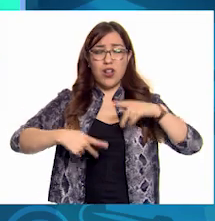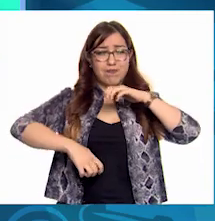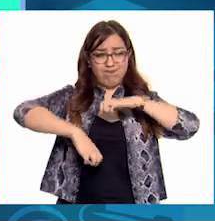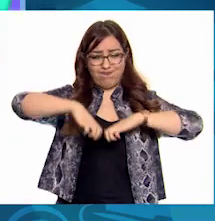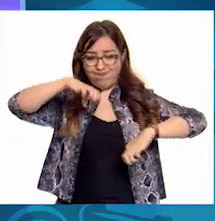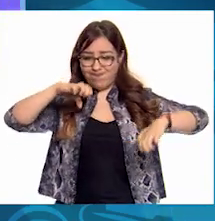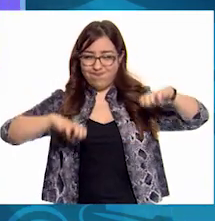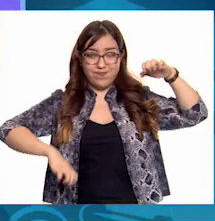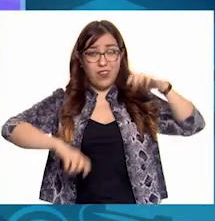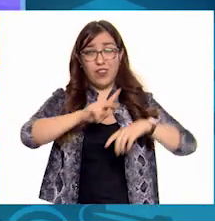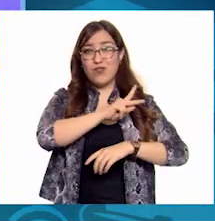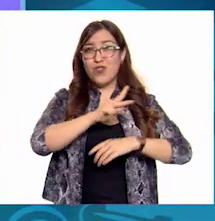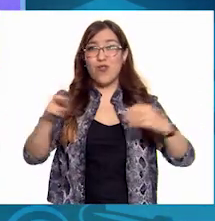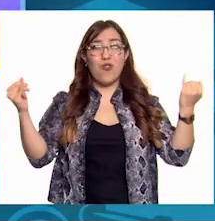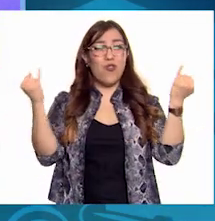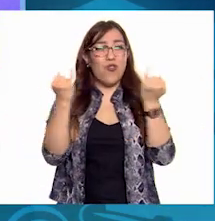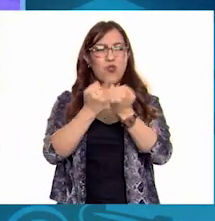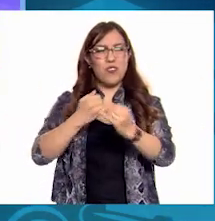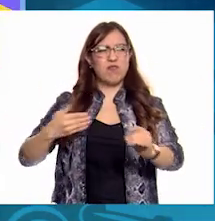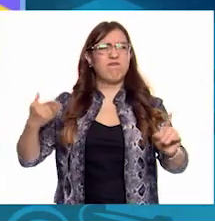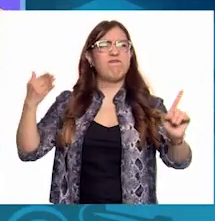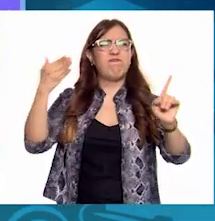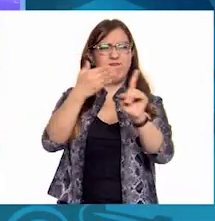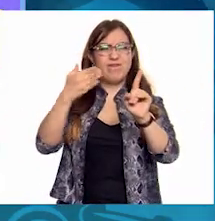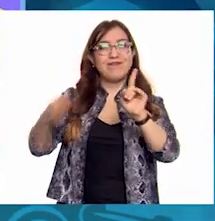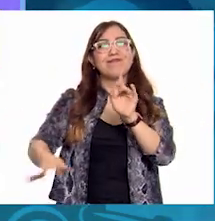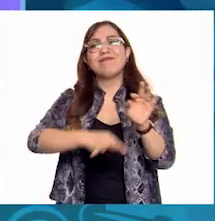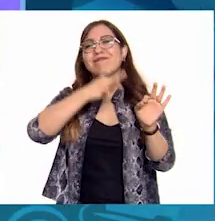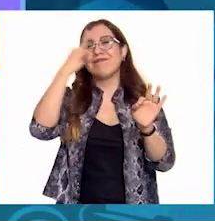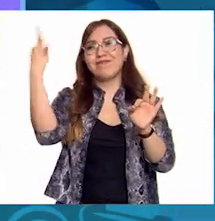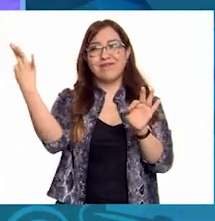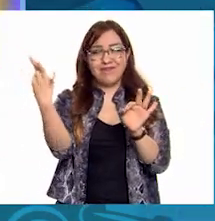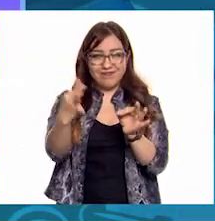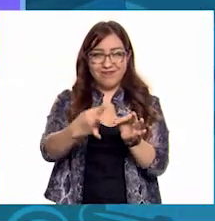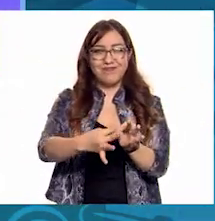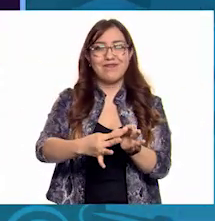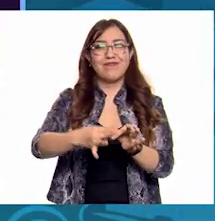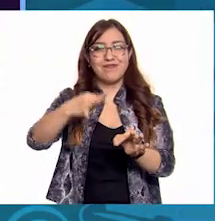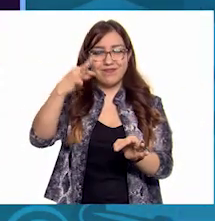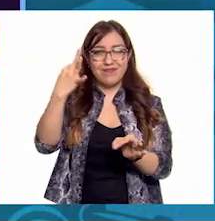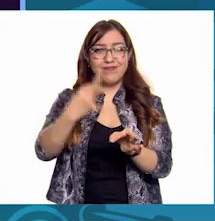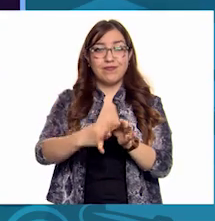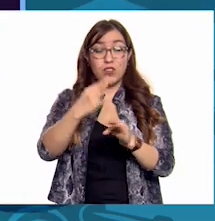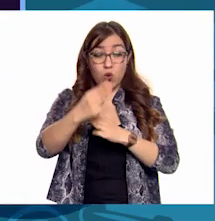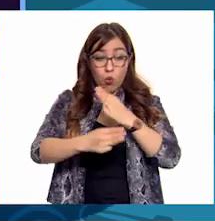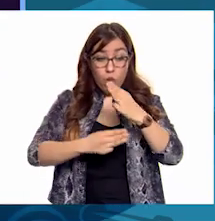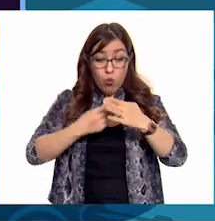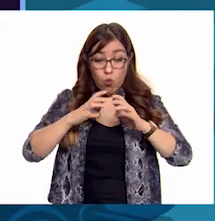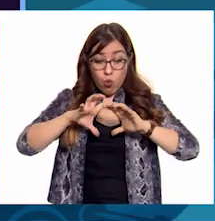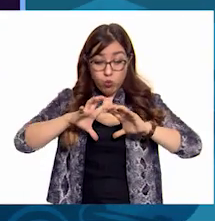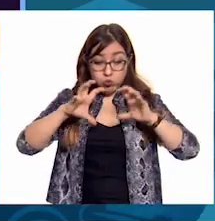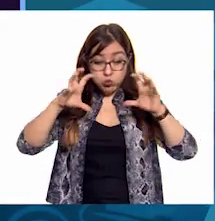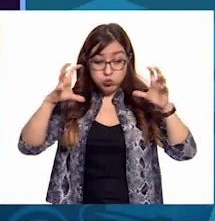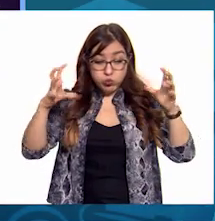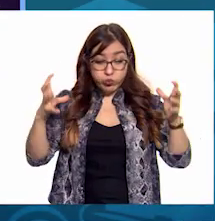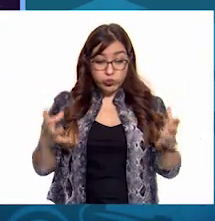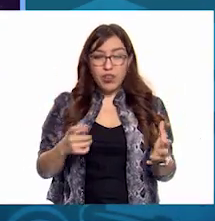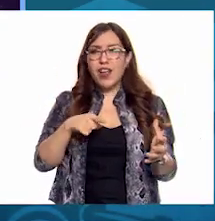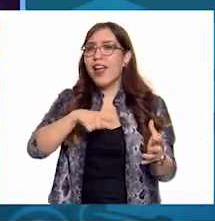gigantes cumpliremos esta misión. La madre tierra es